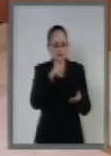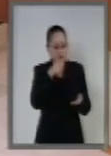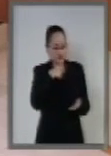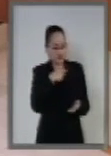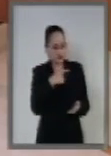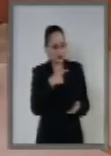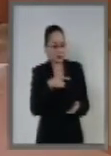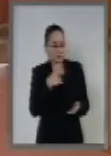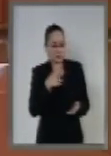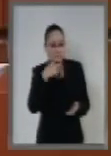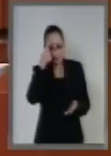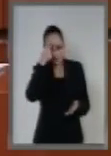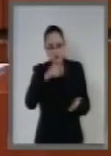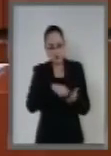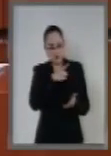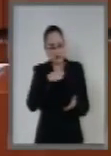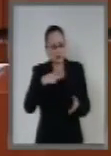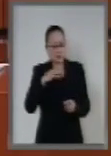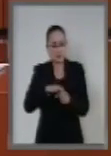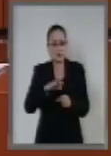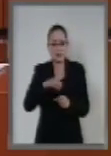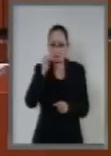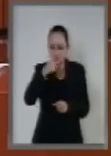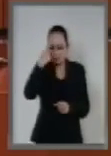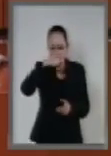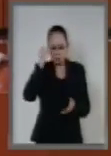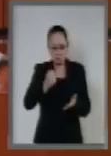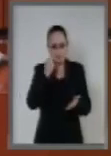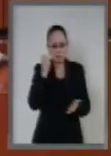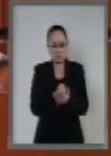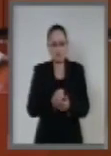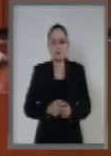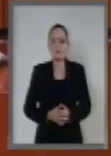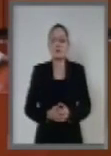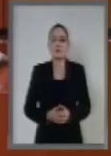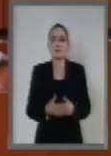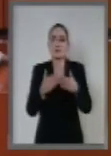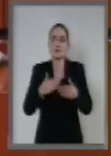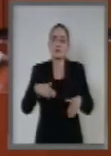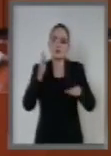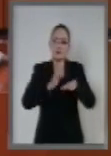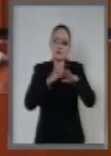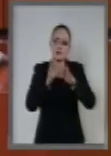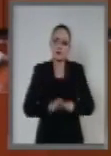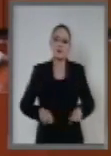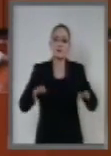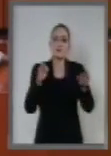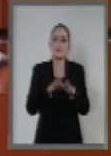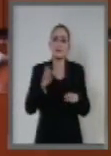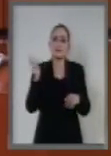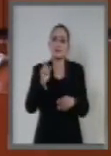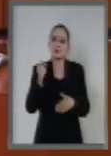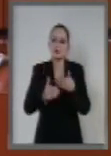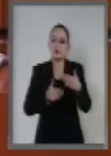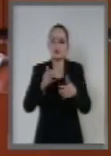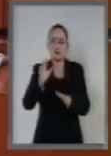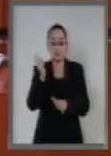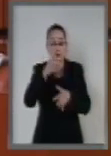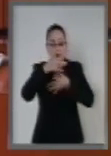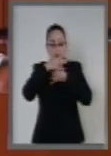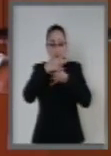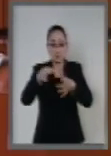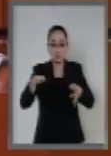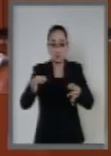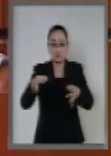debe de votarse a favor y aprobarse. Lo más importante es que a partir de su promulgación